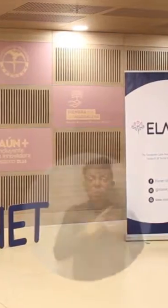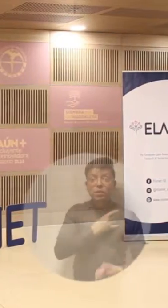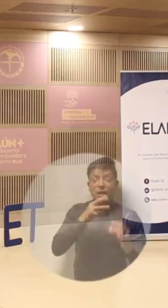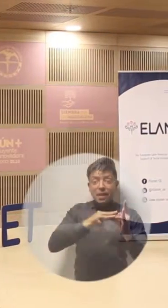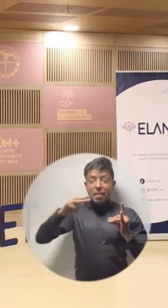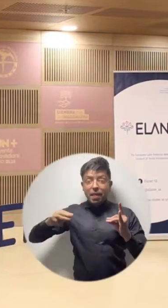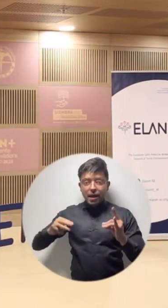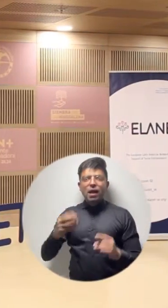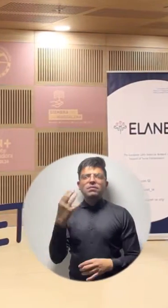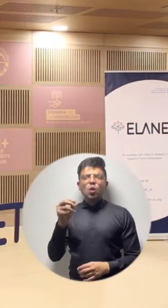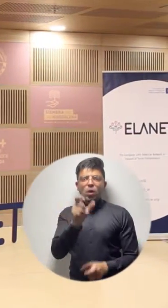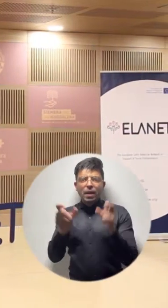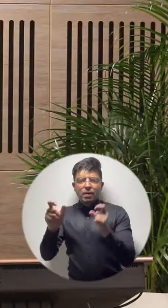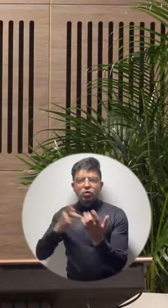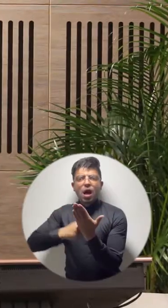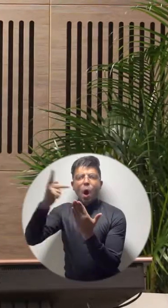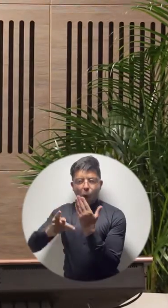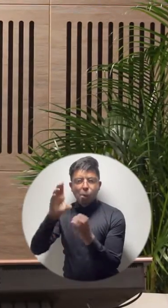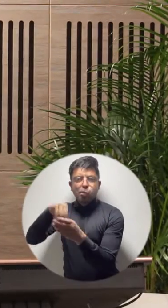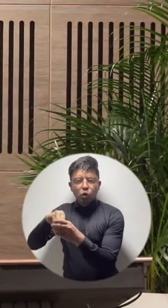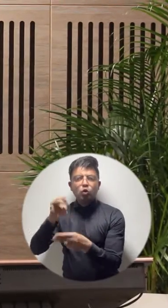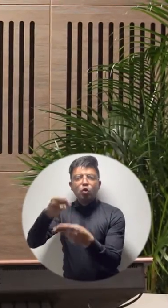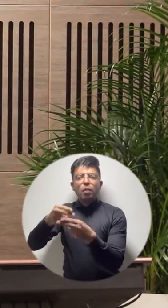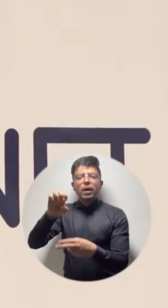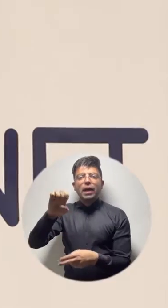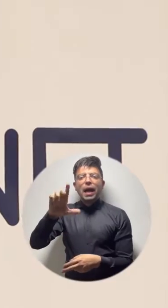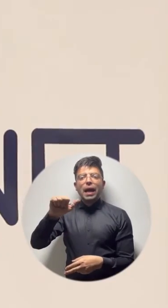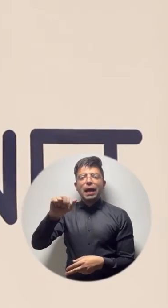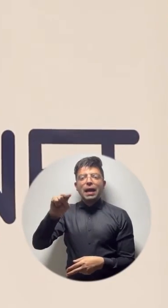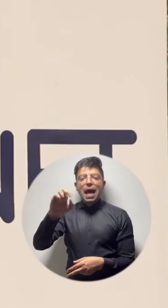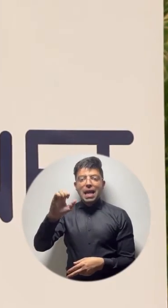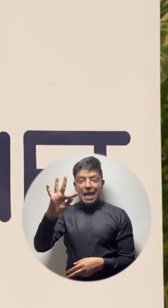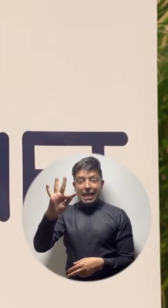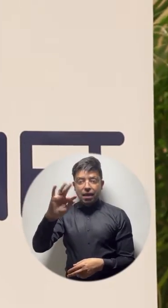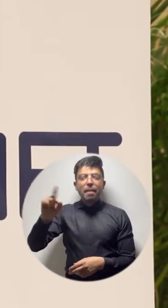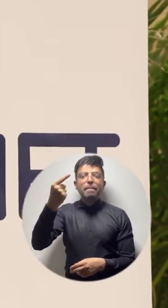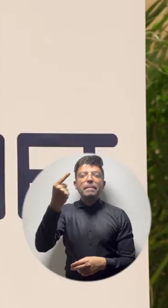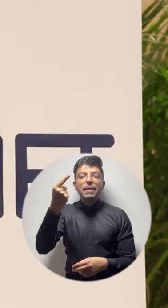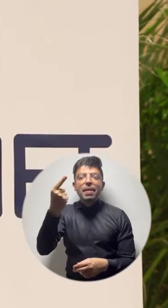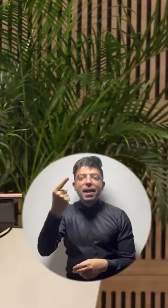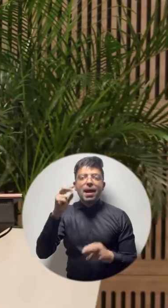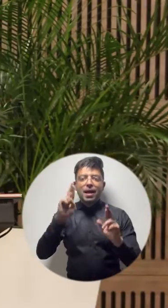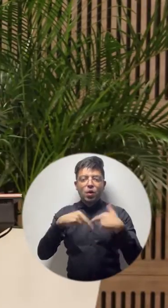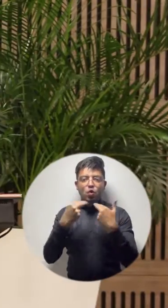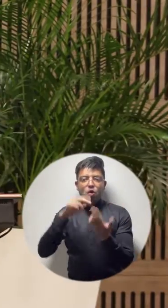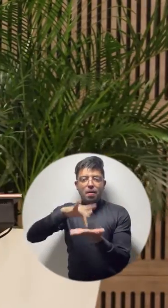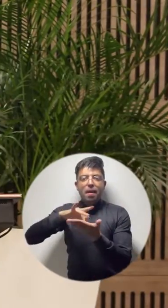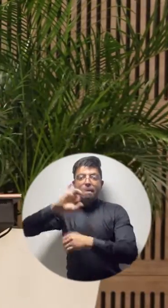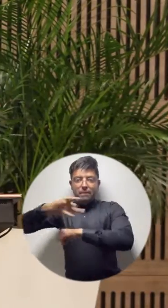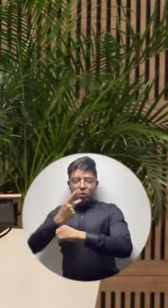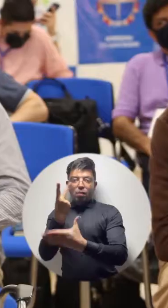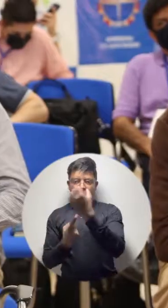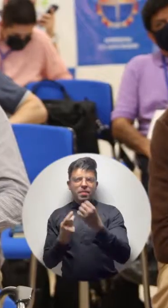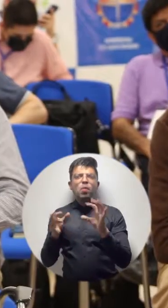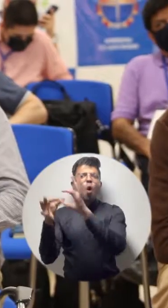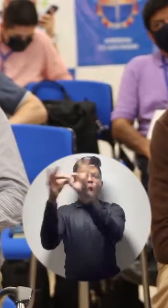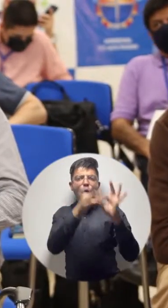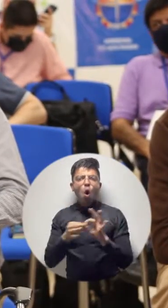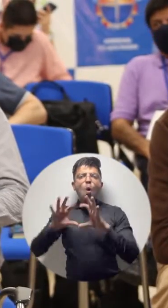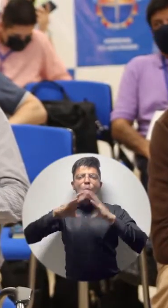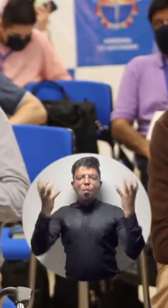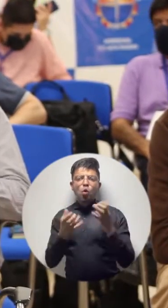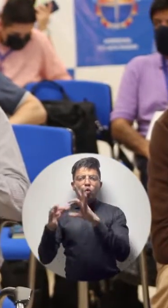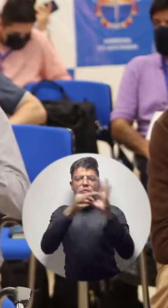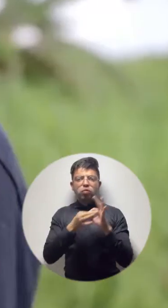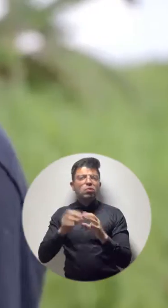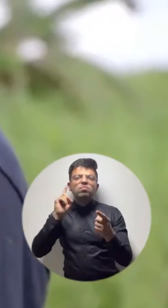En la Universidad del Magdalena, 50 miembros del proyecto Elanet llevaron a cabo la primera reunión híbrida de esta red global que busca